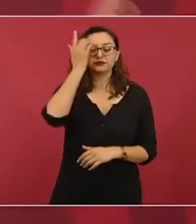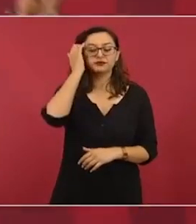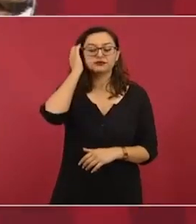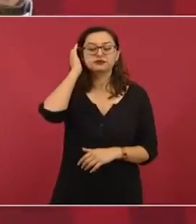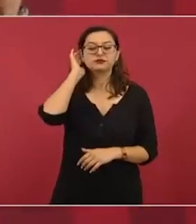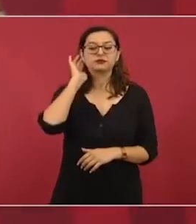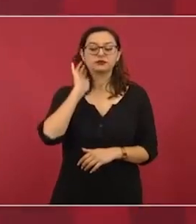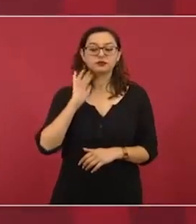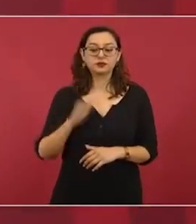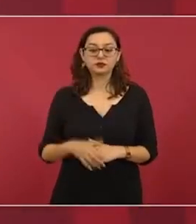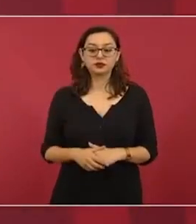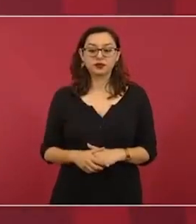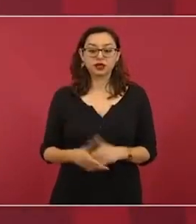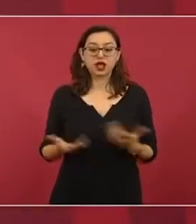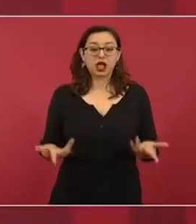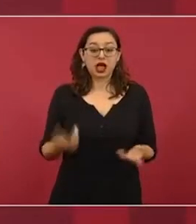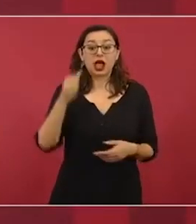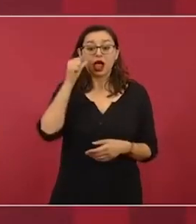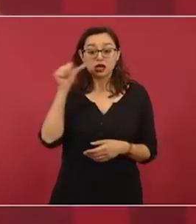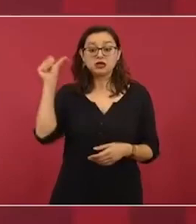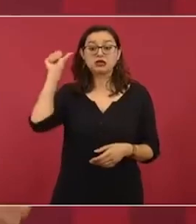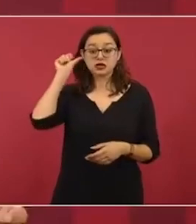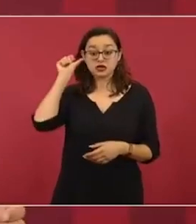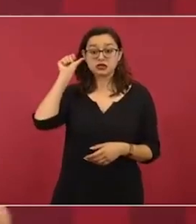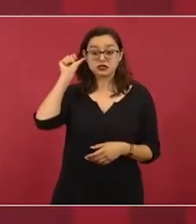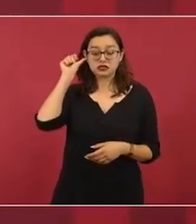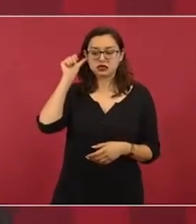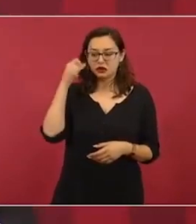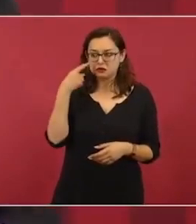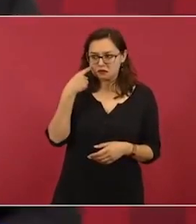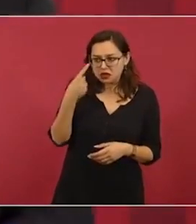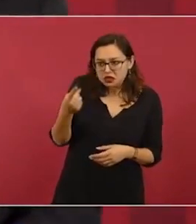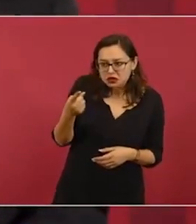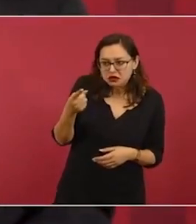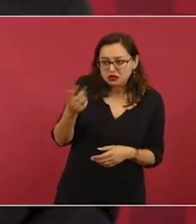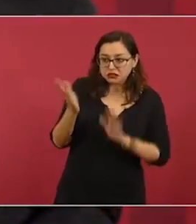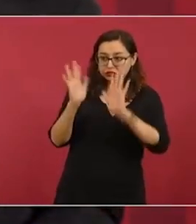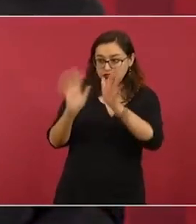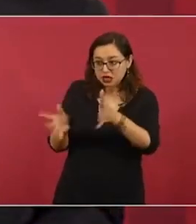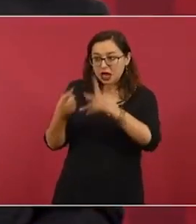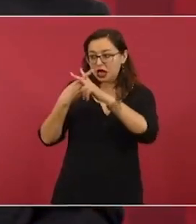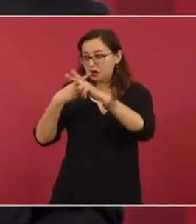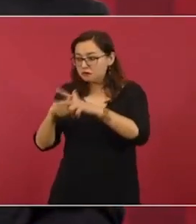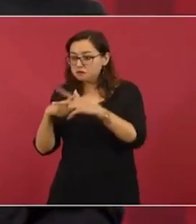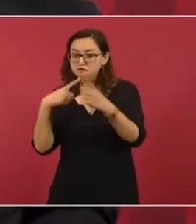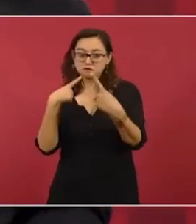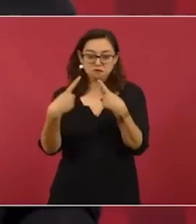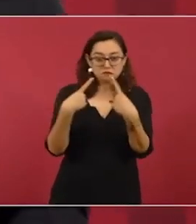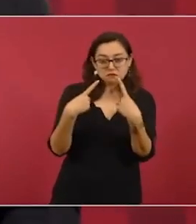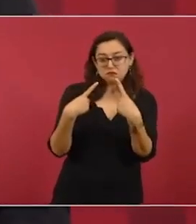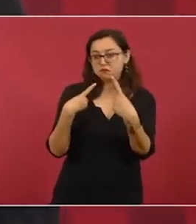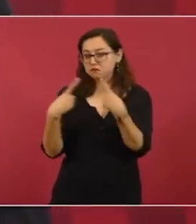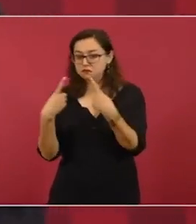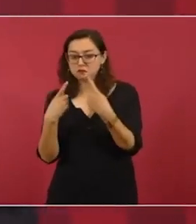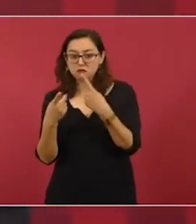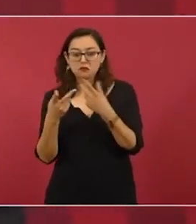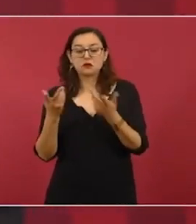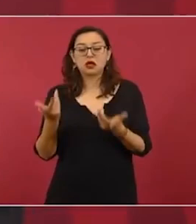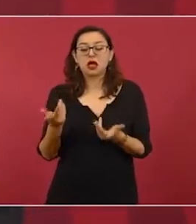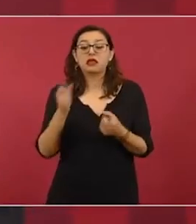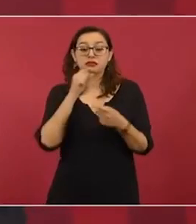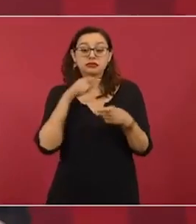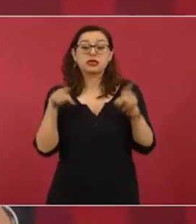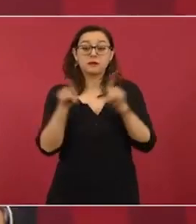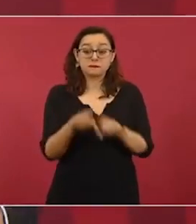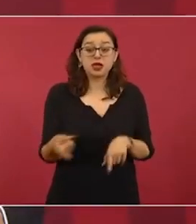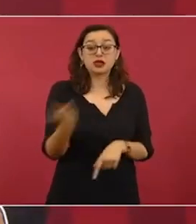de que parece que va en buen camino el arreglo entre Estados Unidos